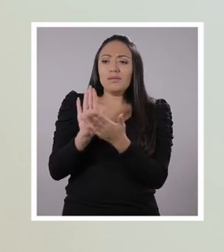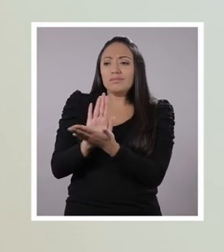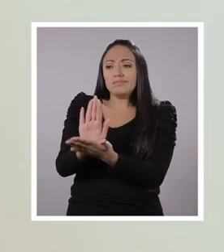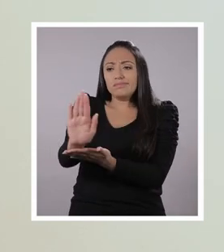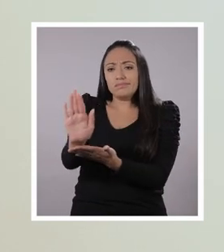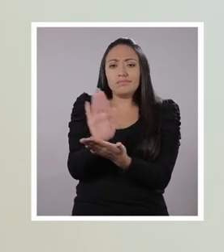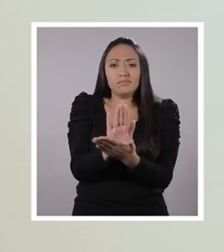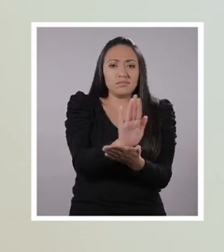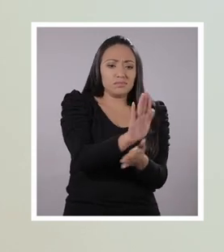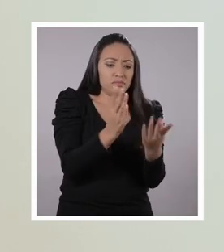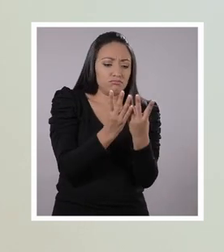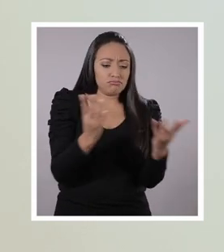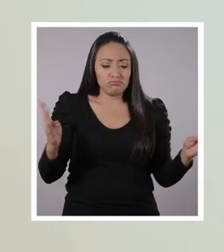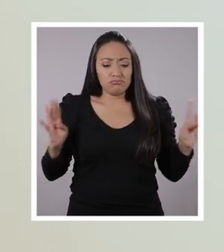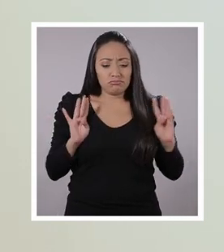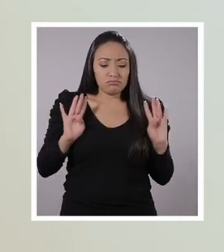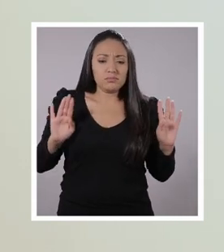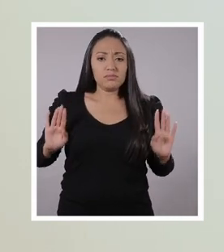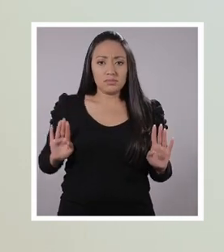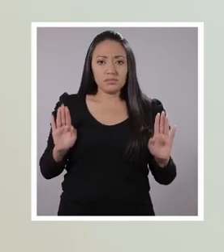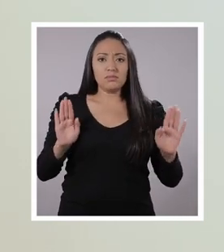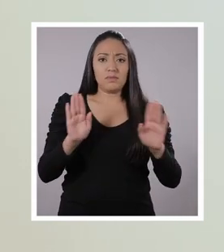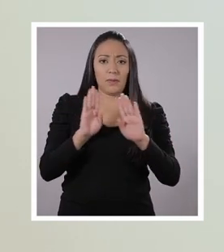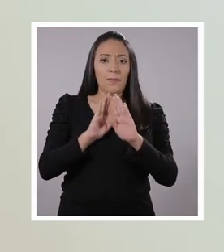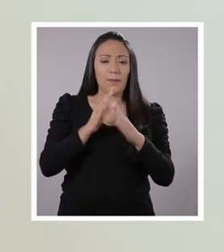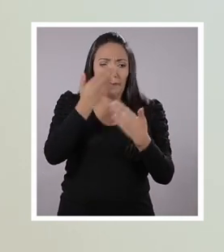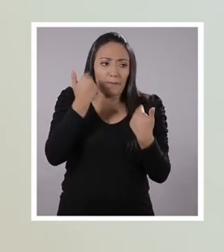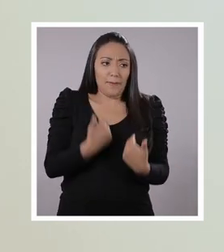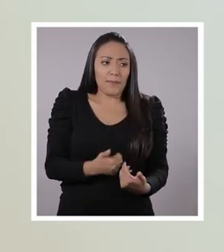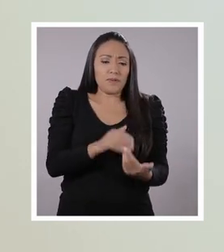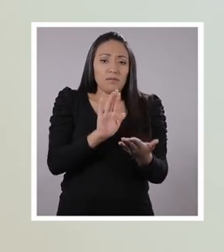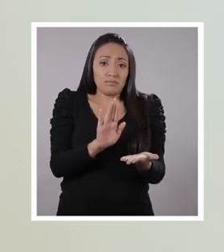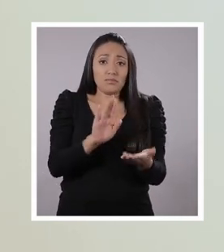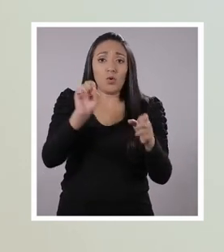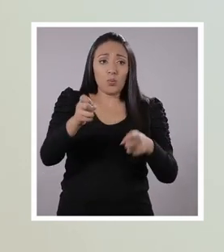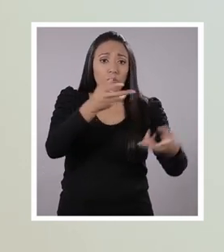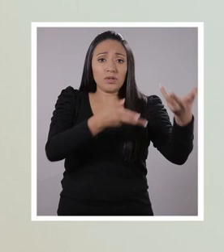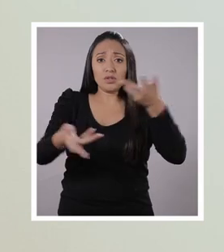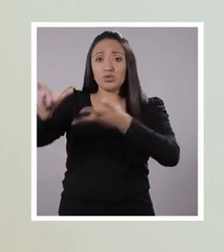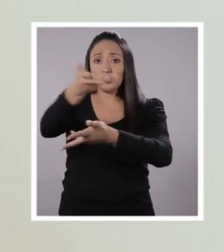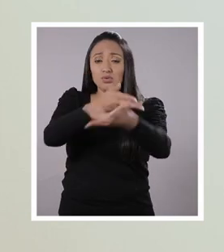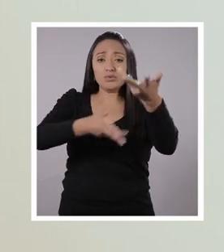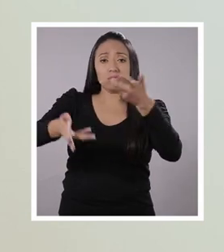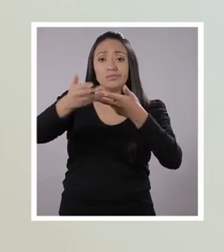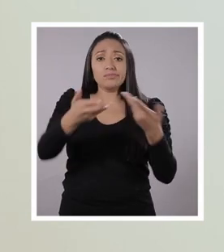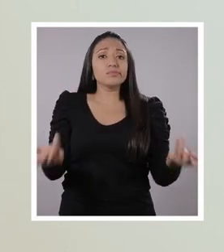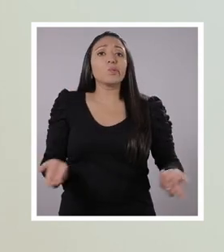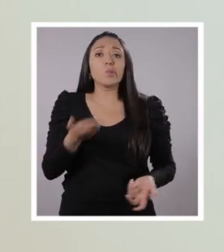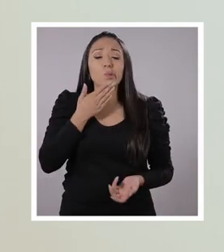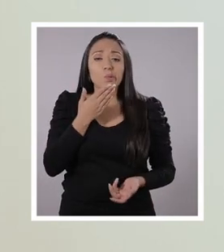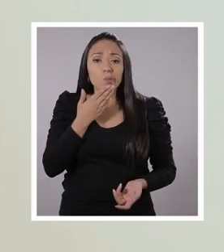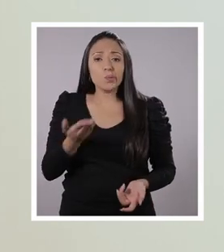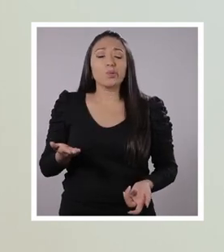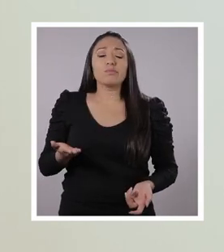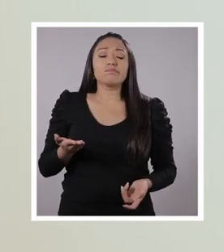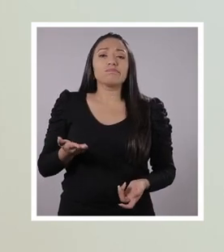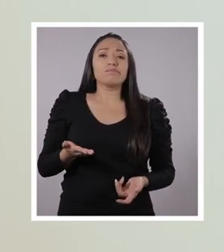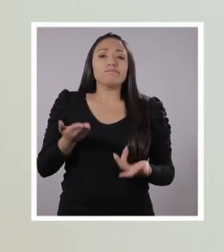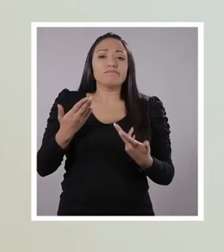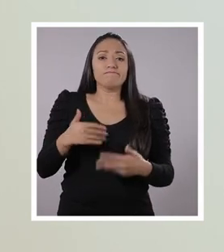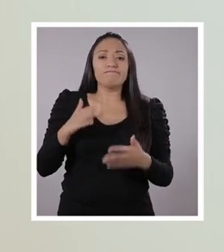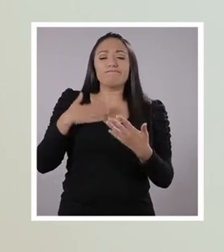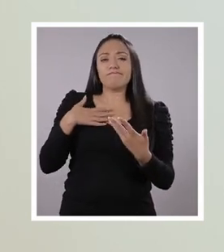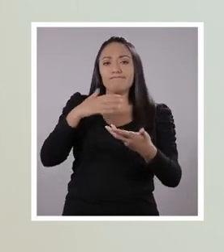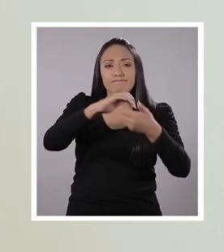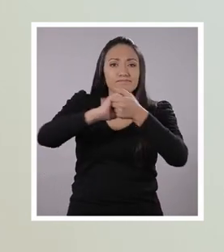Físico, porque tenemos que guardar nuestro espacio, pero podemos seguir socializando de otras formas. Todo el tiempo hemos hablado de cómo podemos